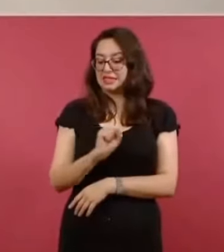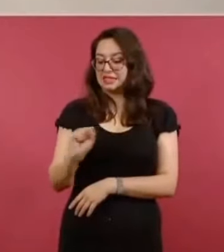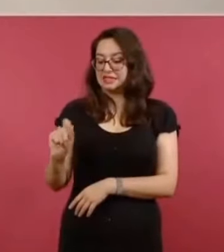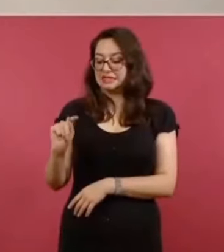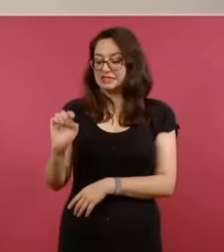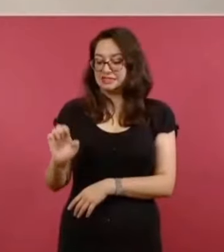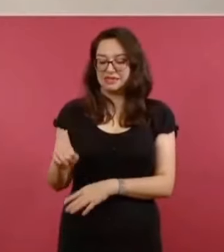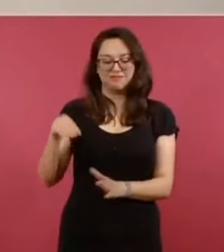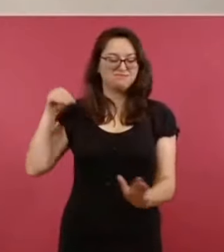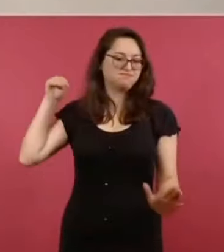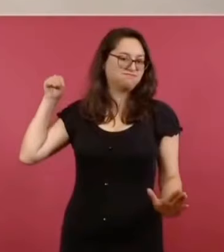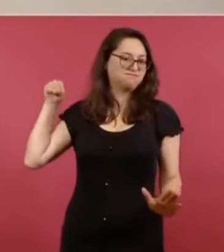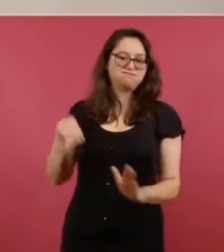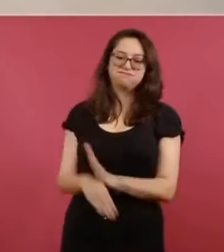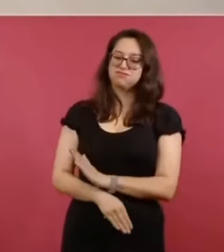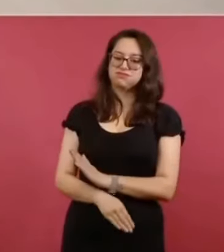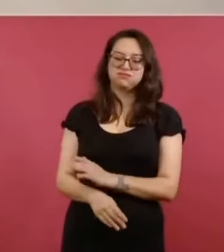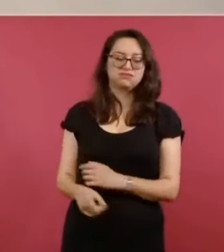Issste